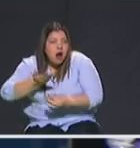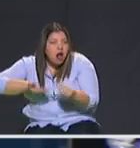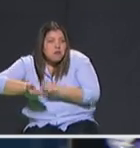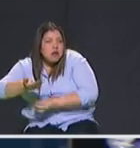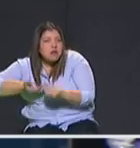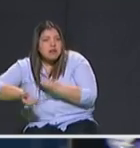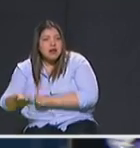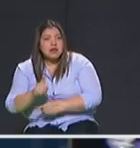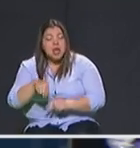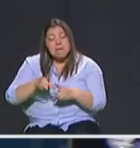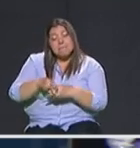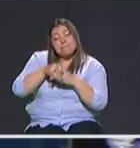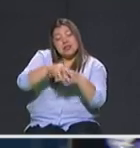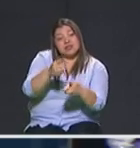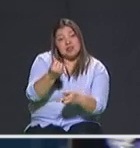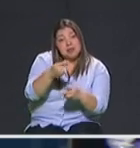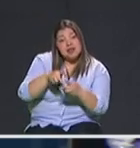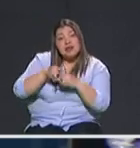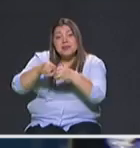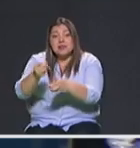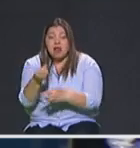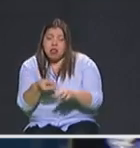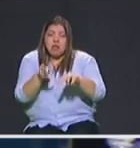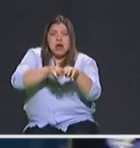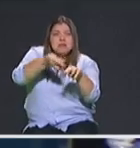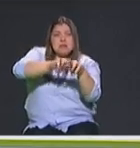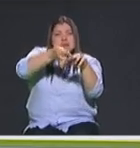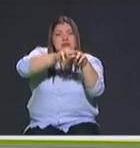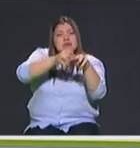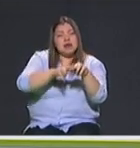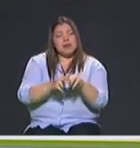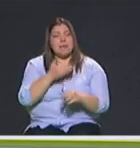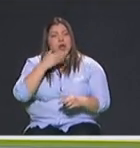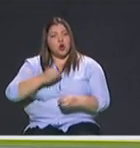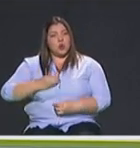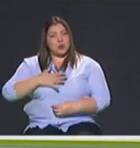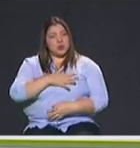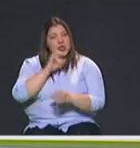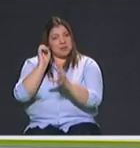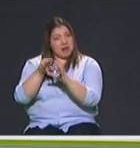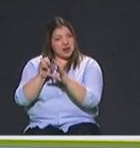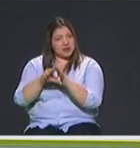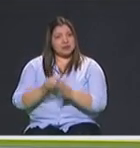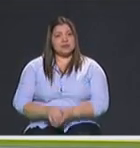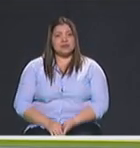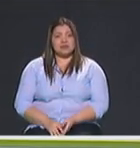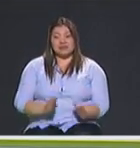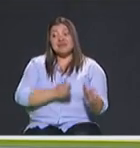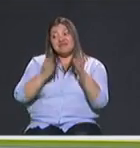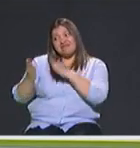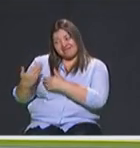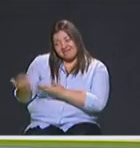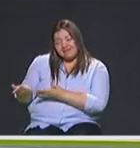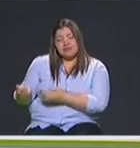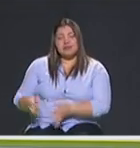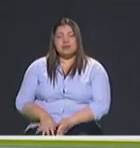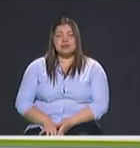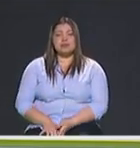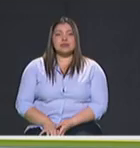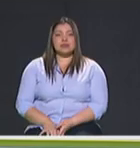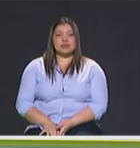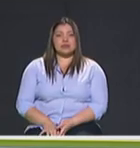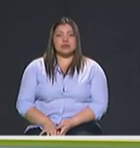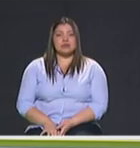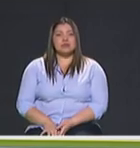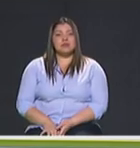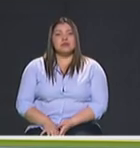para el gota a gota un banco de oportunidades con microcréditos. Muy bien, muchas gracias. Ahora sí es mi turno. Ahora sí es mi turno. suyo. por ende, el turno